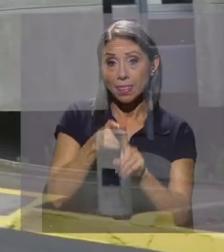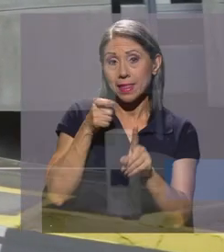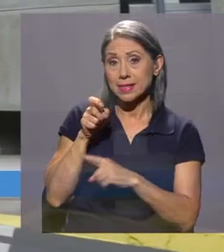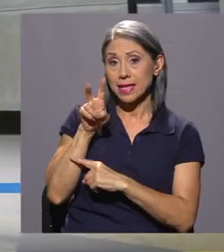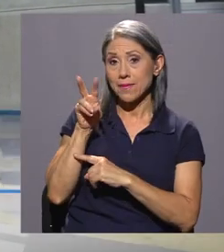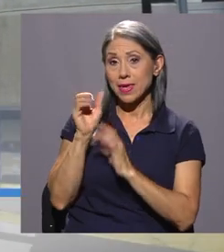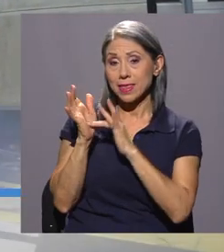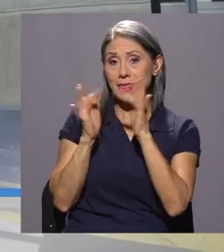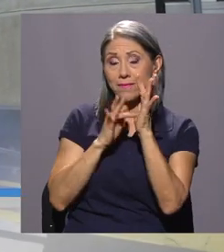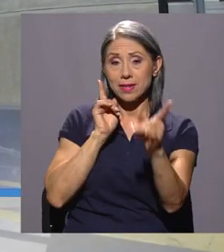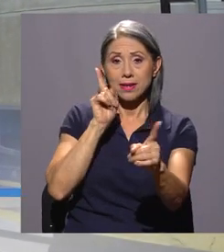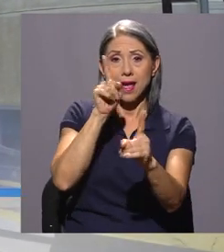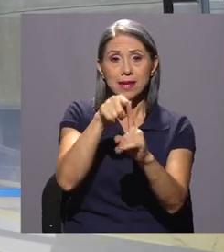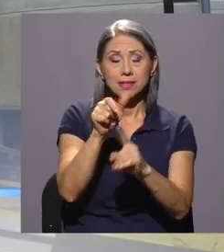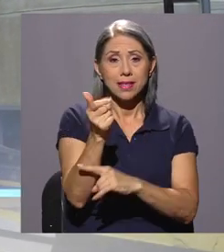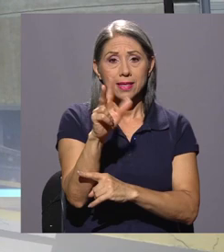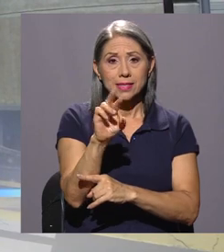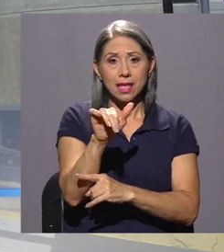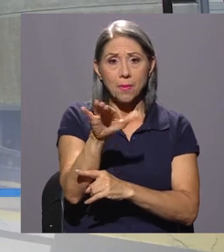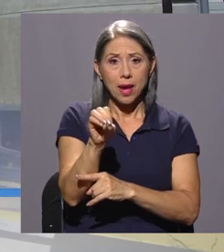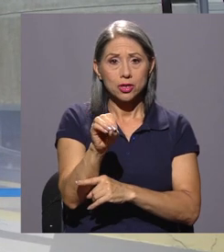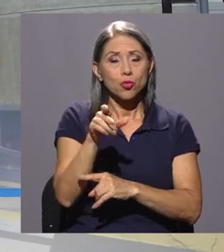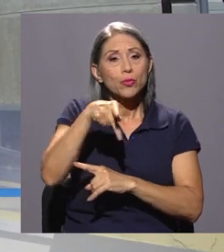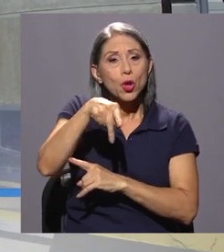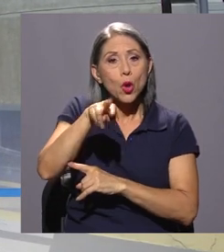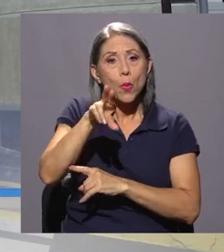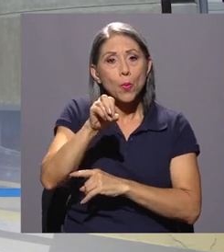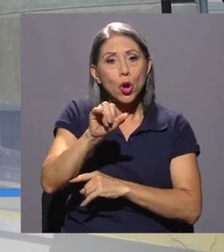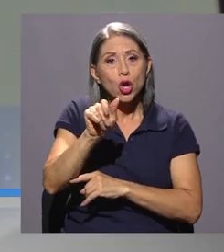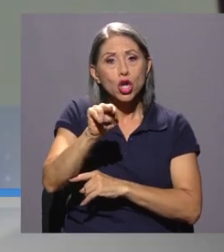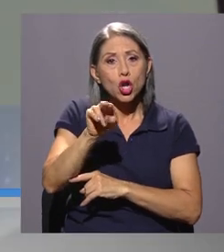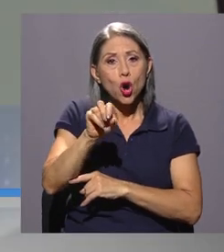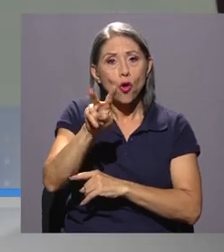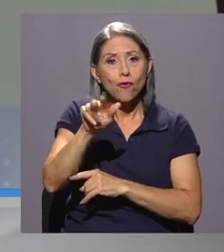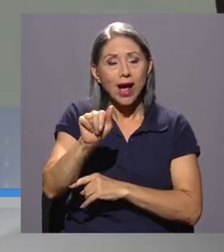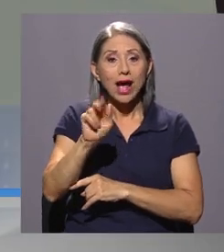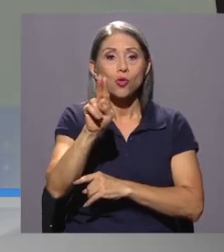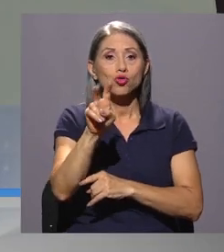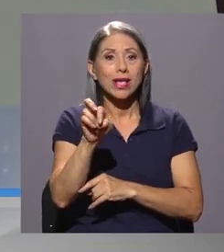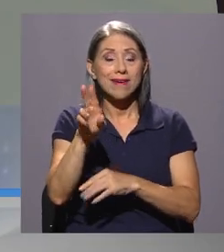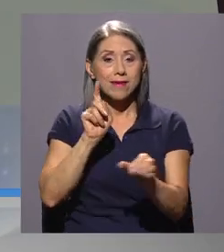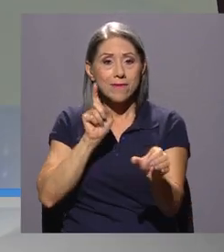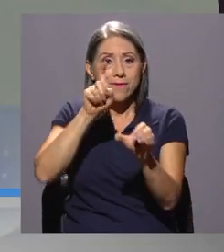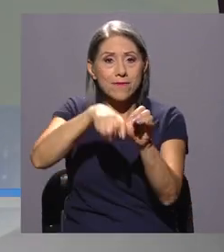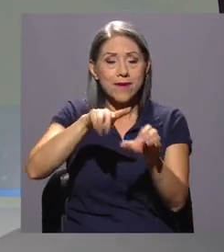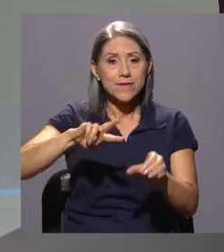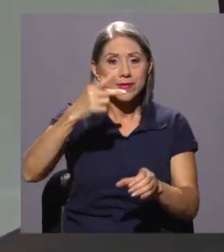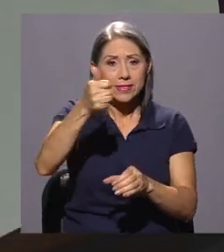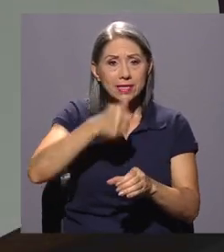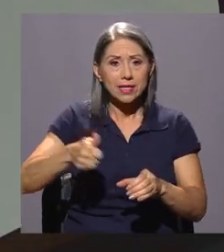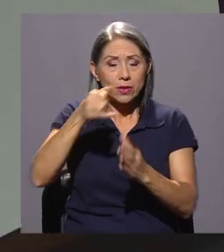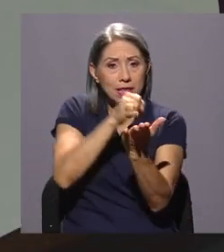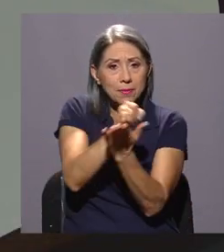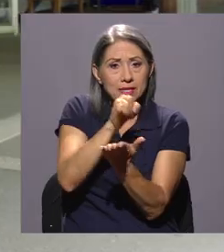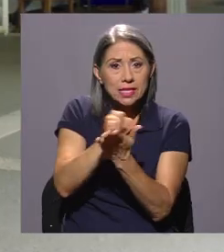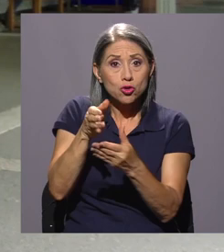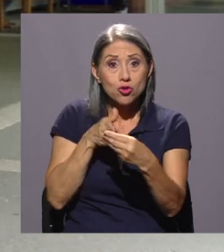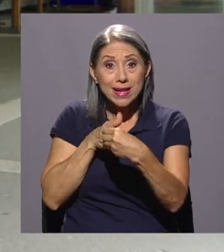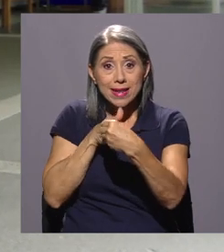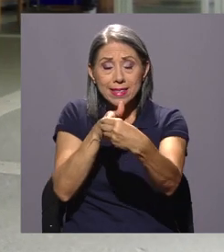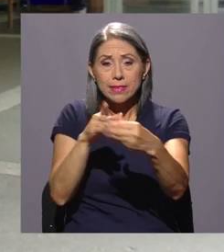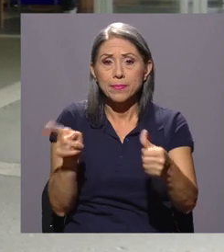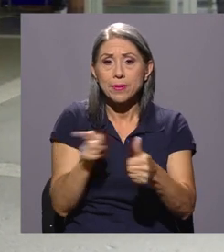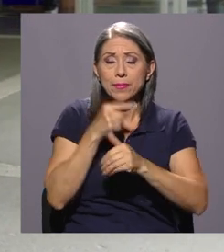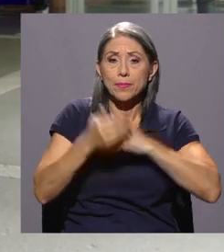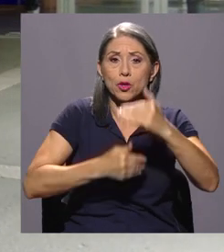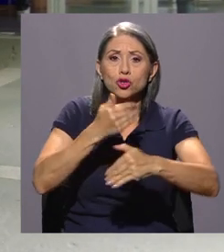Desde el 20 de abril y hasta el 13 de mayo, Proinnova UCR, como una unidad adscrita a la Vicerrectoría de Investigación, lideró